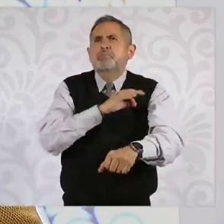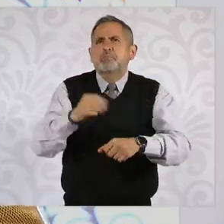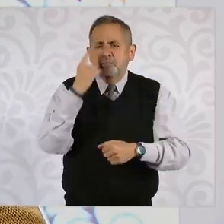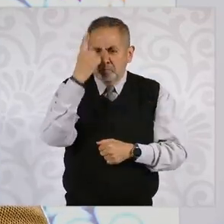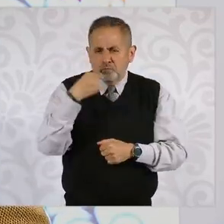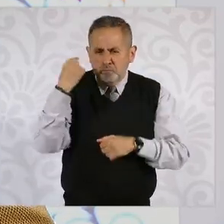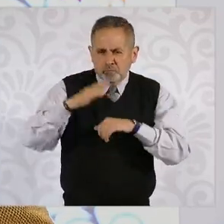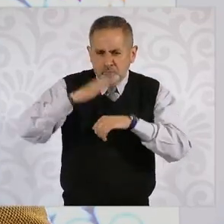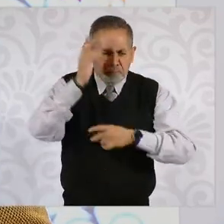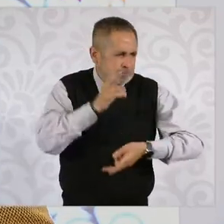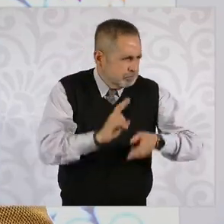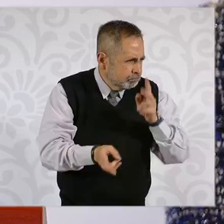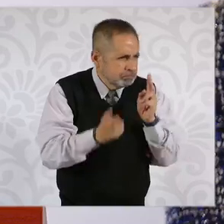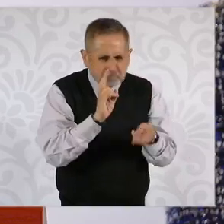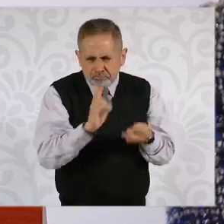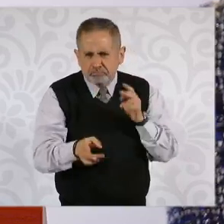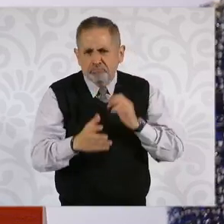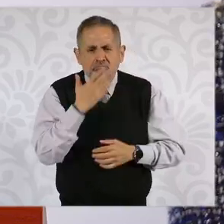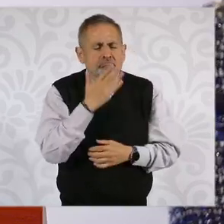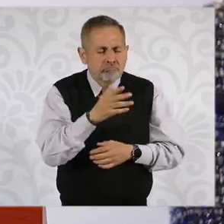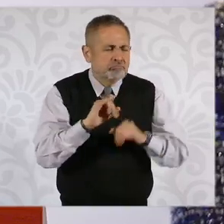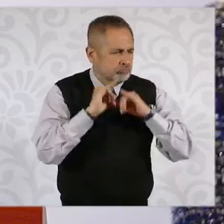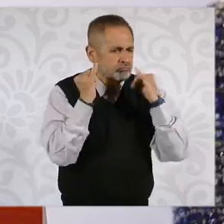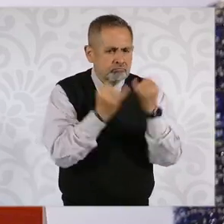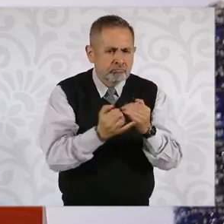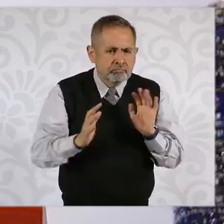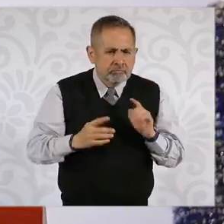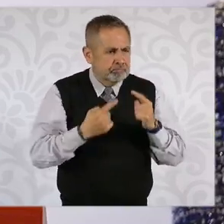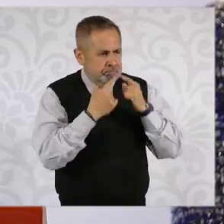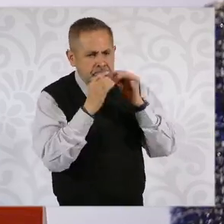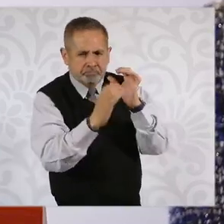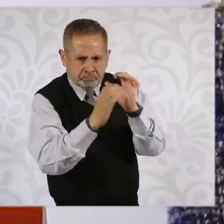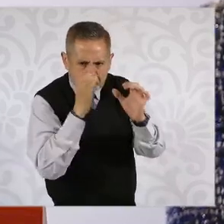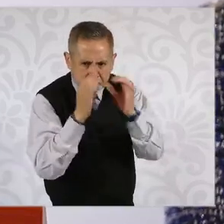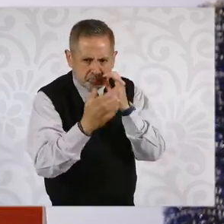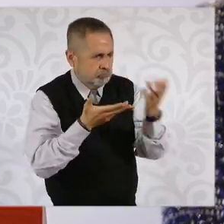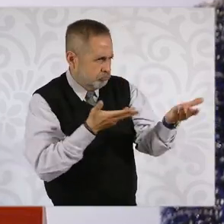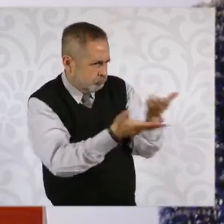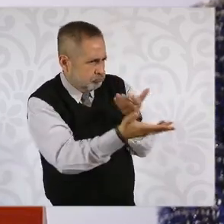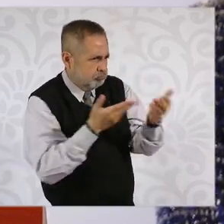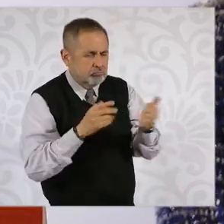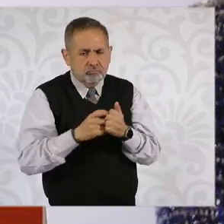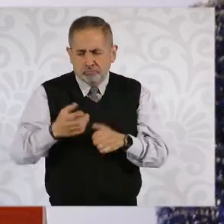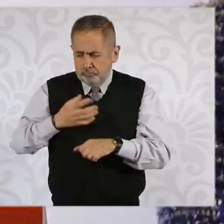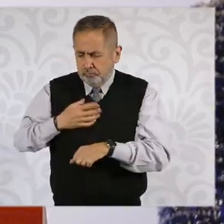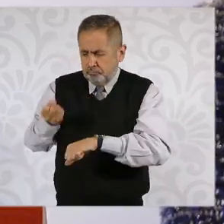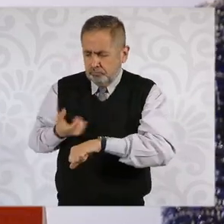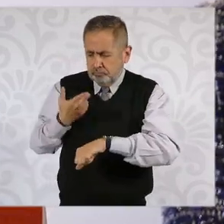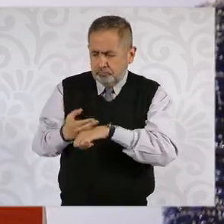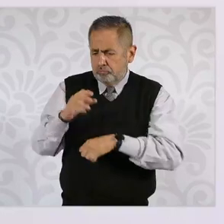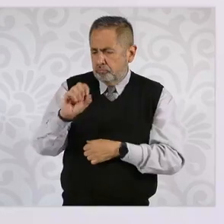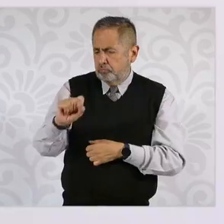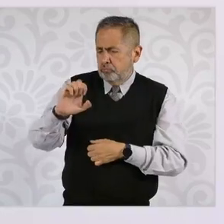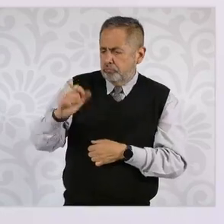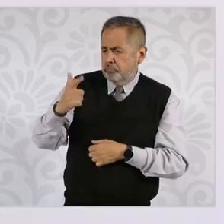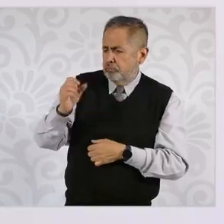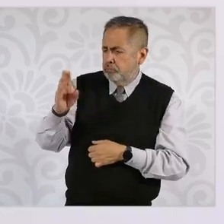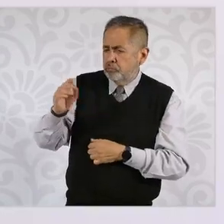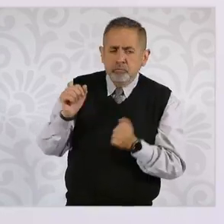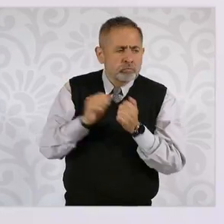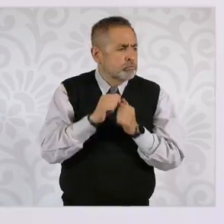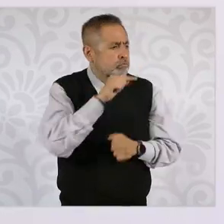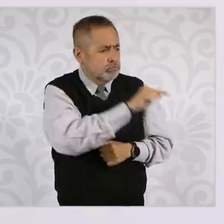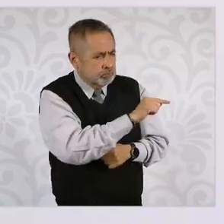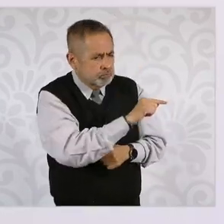una hora y pues es diálogo que se lleva de la Secretaría de Gobernación con